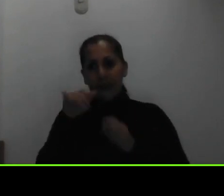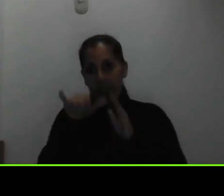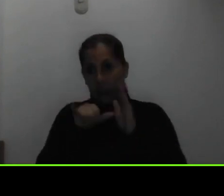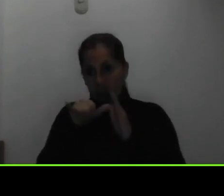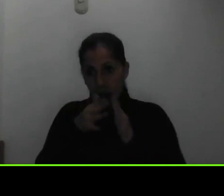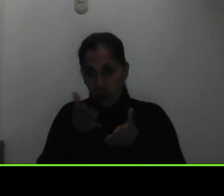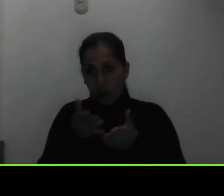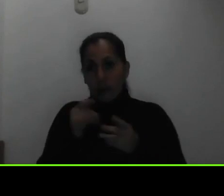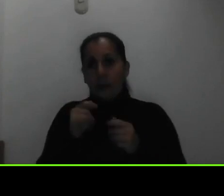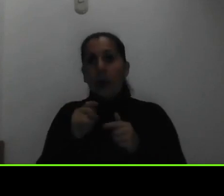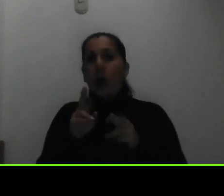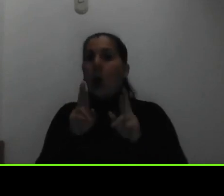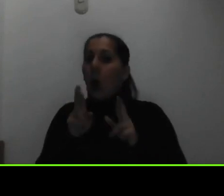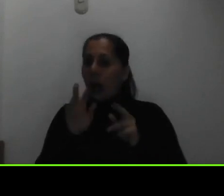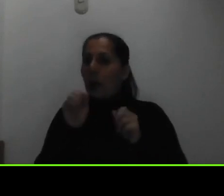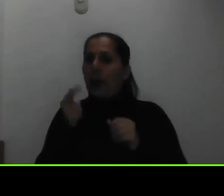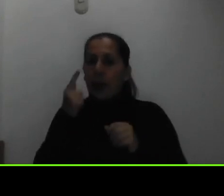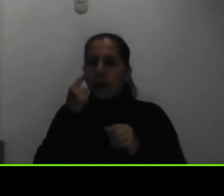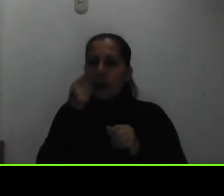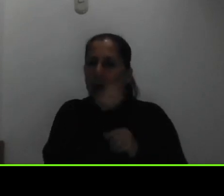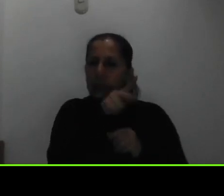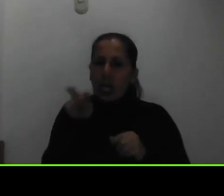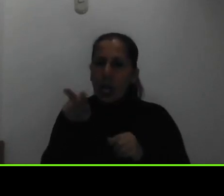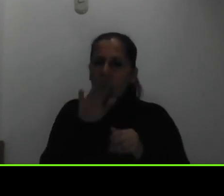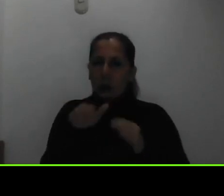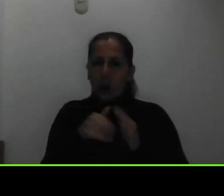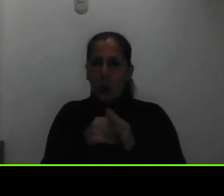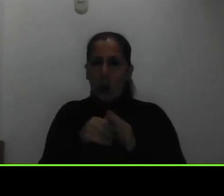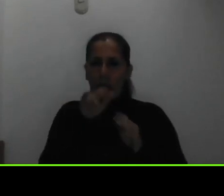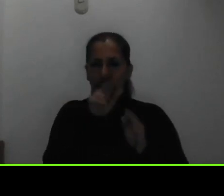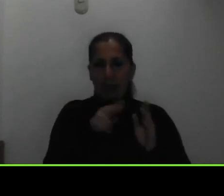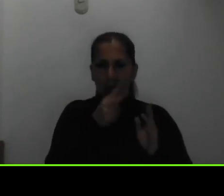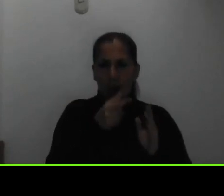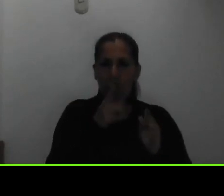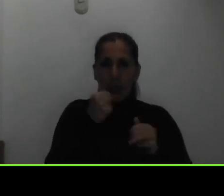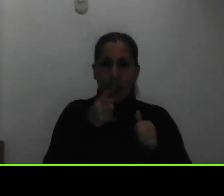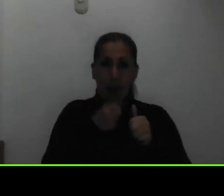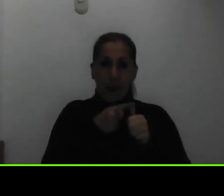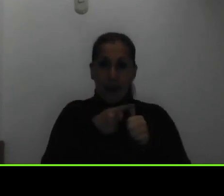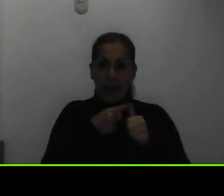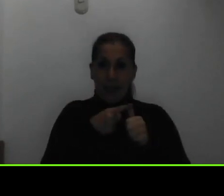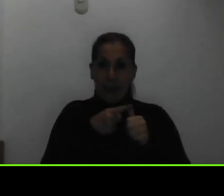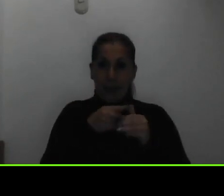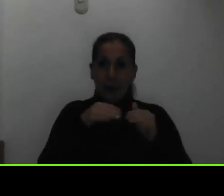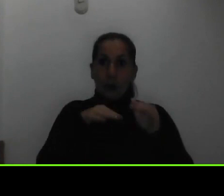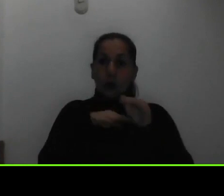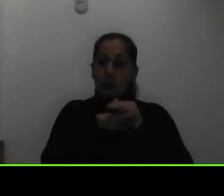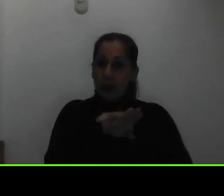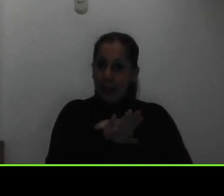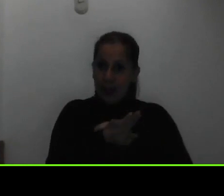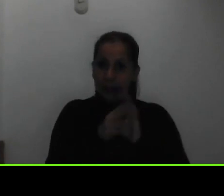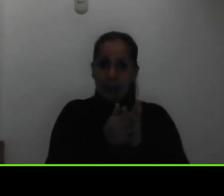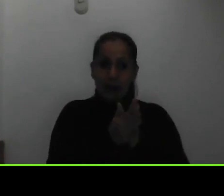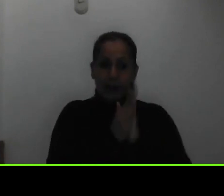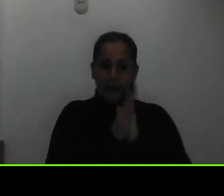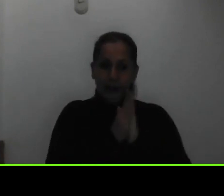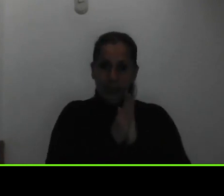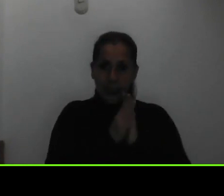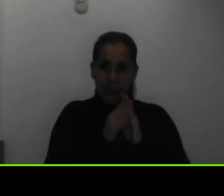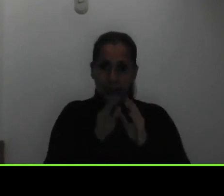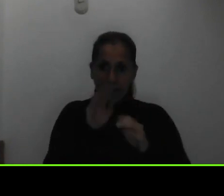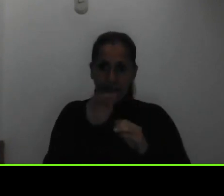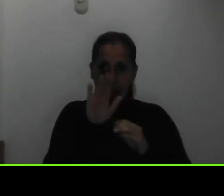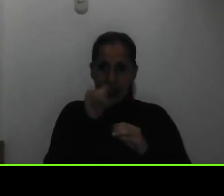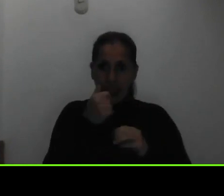ojalá retomen todo el video porque en la primera parte cuando ustedes ingresan a solicitar la beca y que se les va a